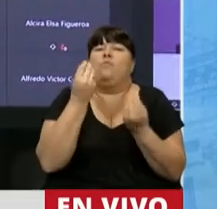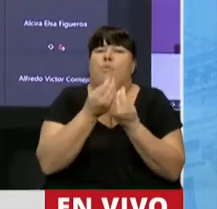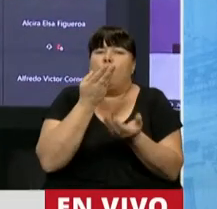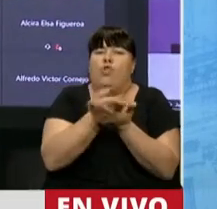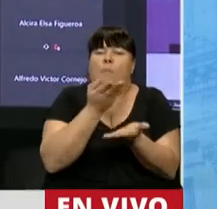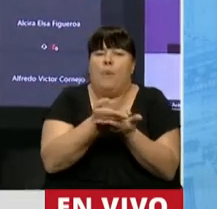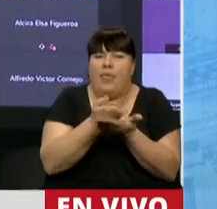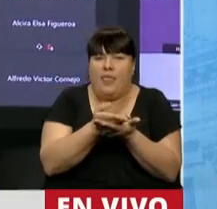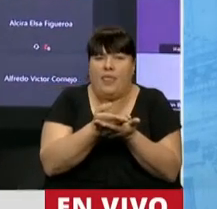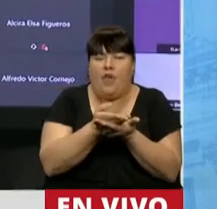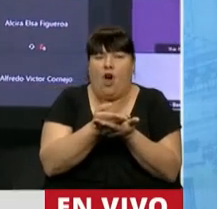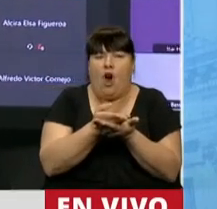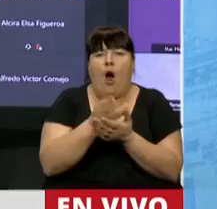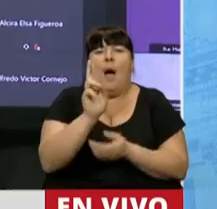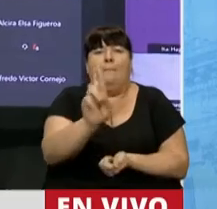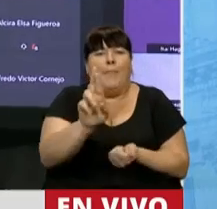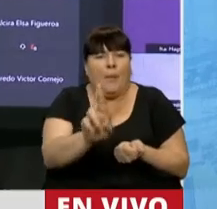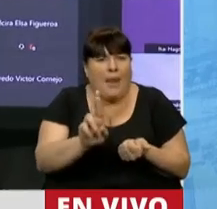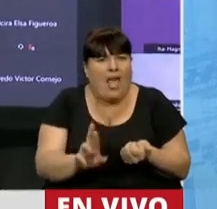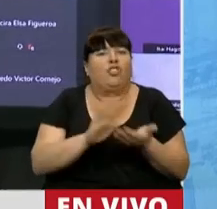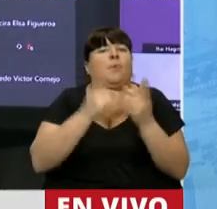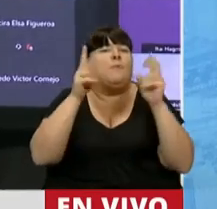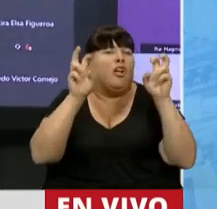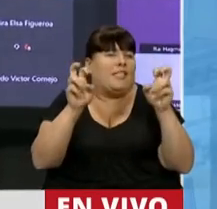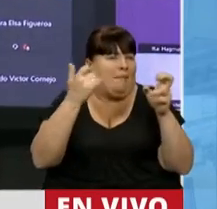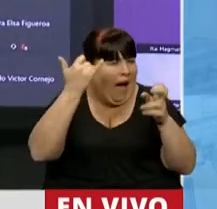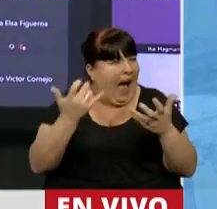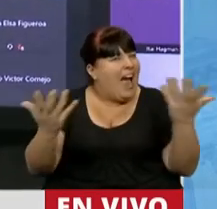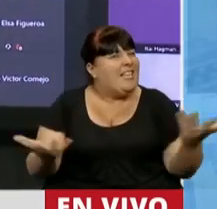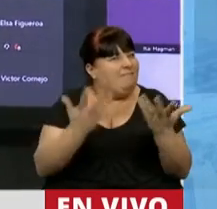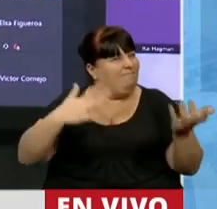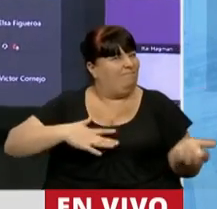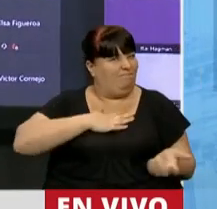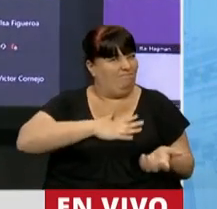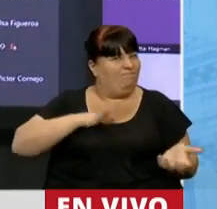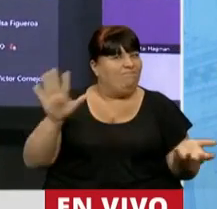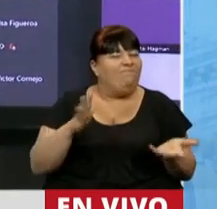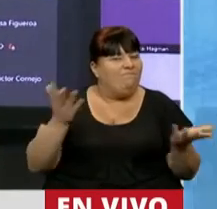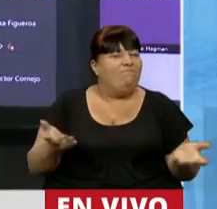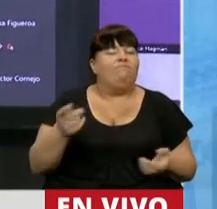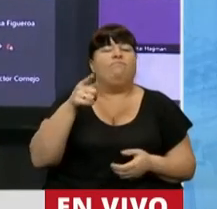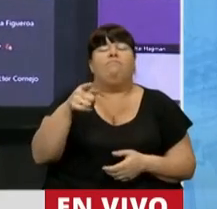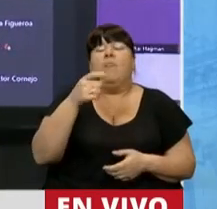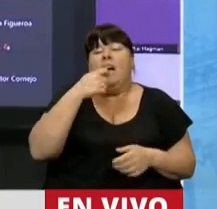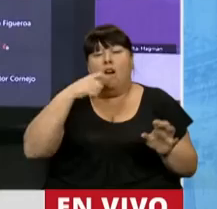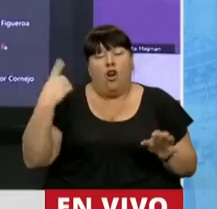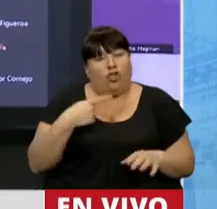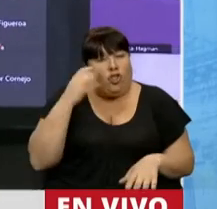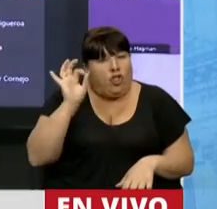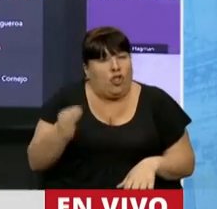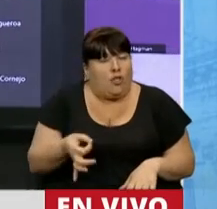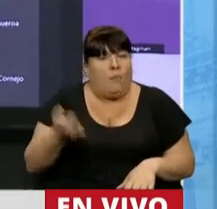de cuestiones de privilegio sobre un tema es porque algo huele mal aquí, señora Presidenta. Según nos